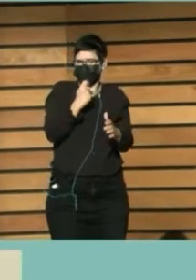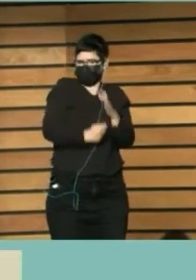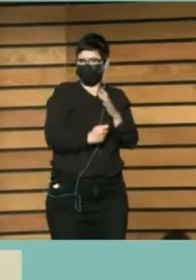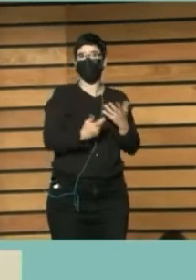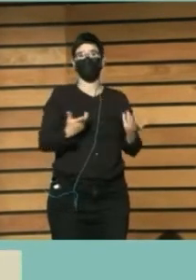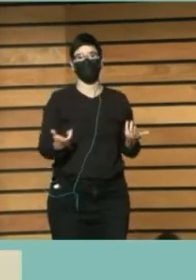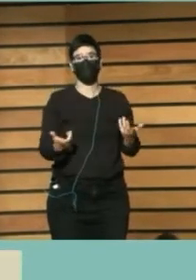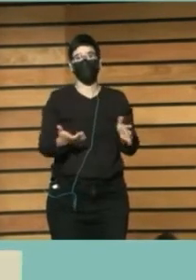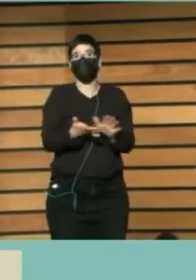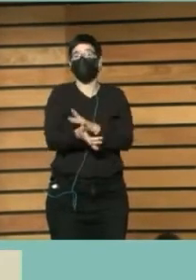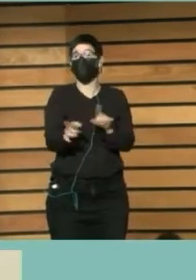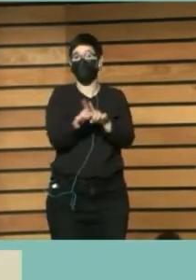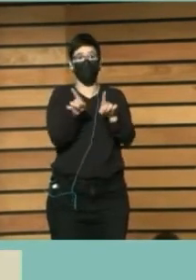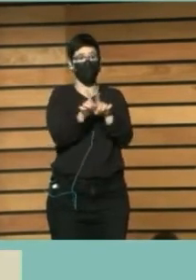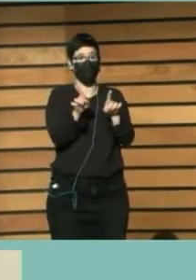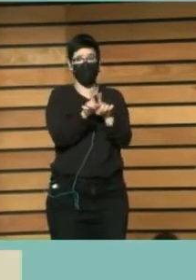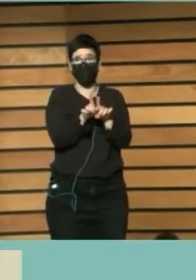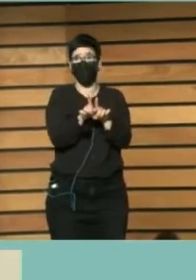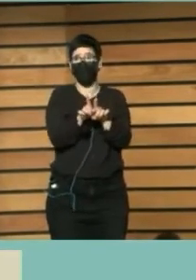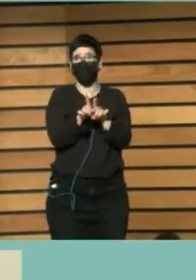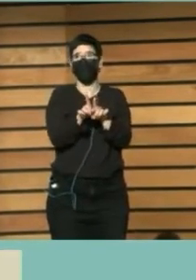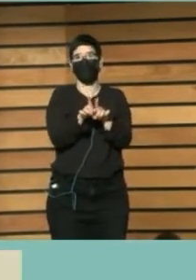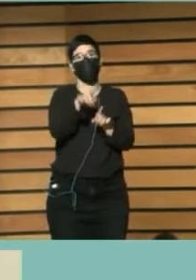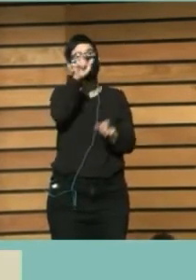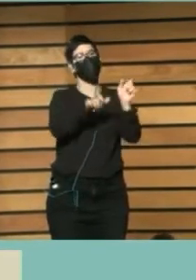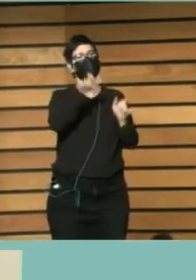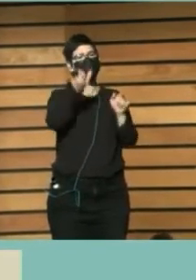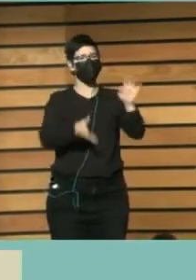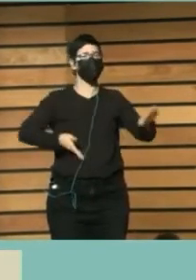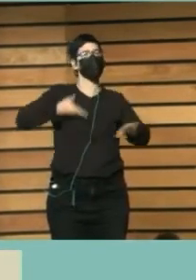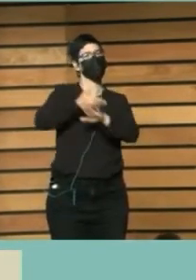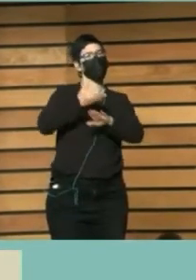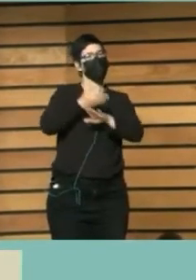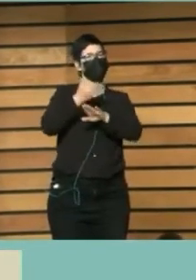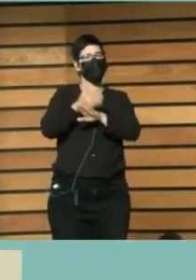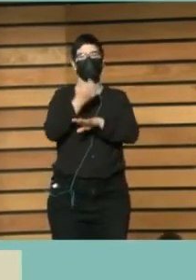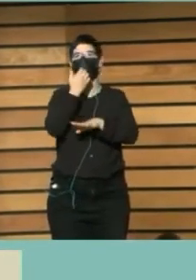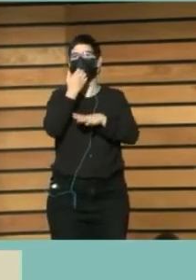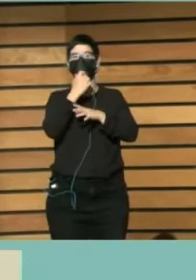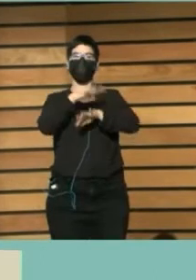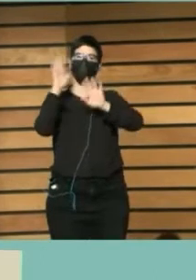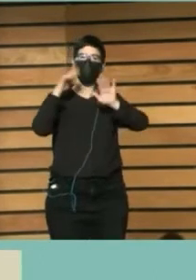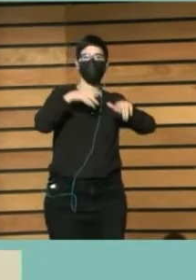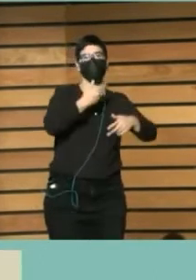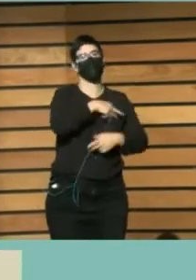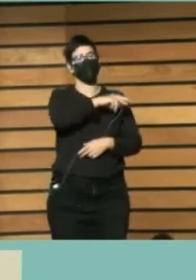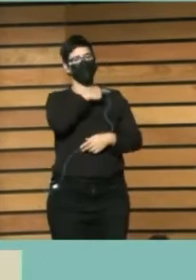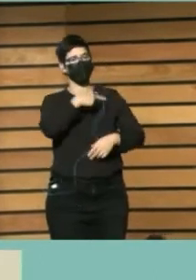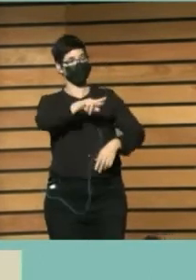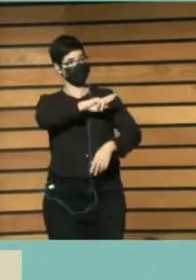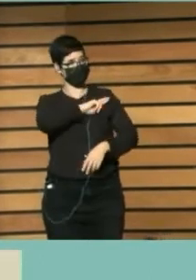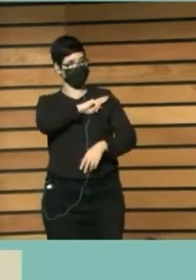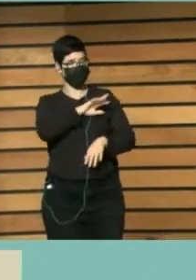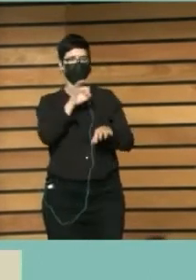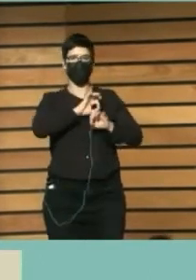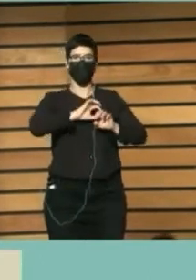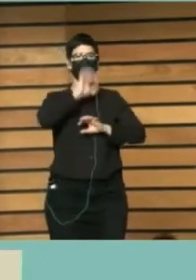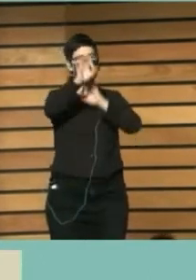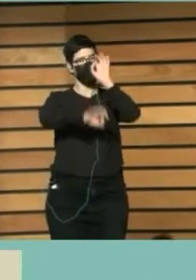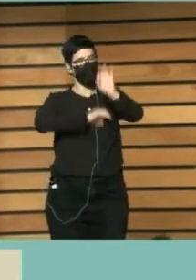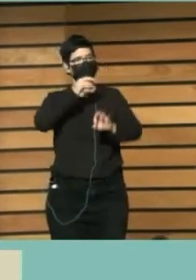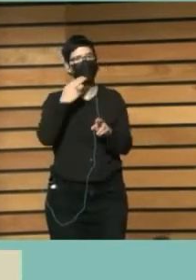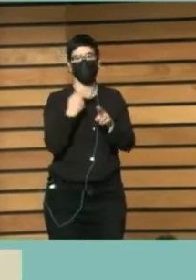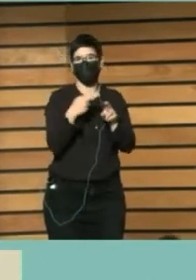también Los serían Los miembros Que acuden A congregaciones Religiosas A organizaciones Políticas Un